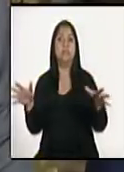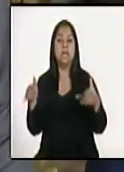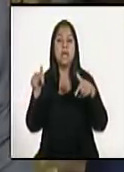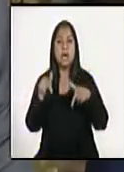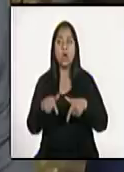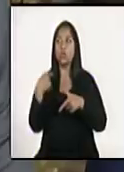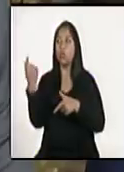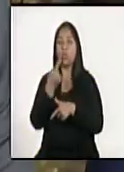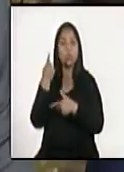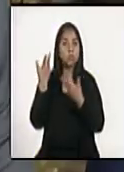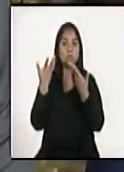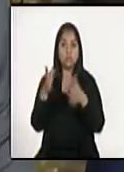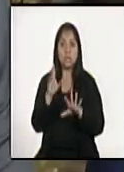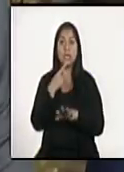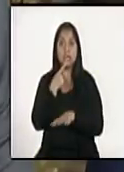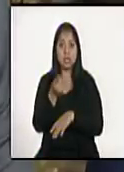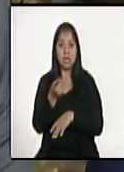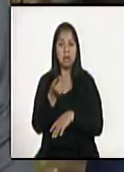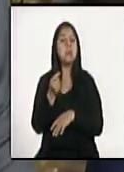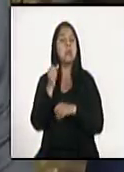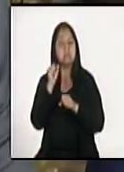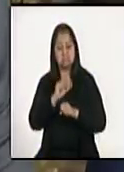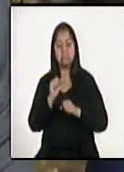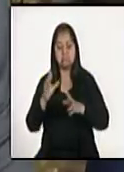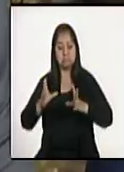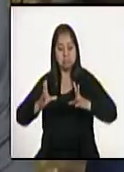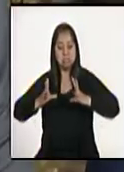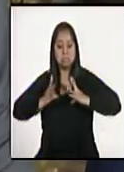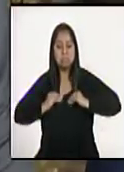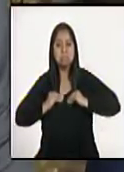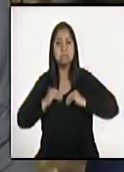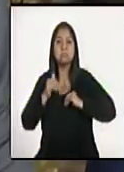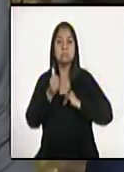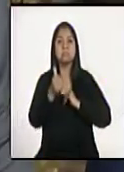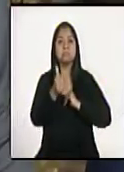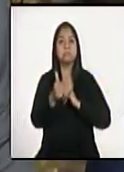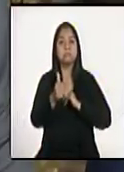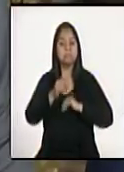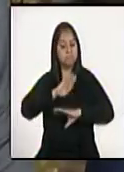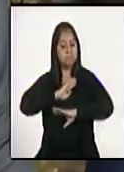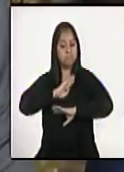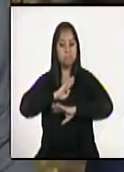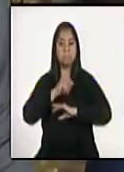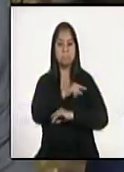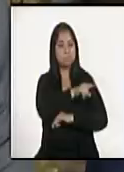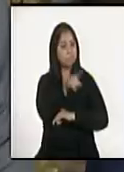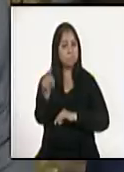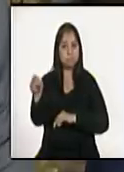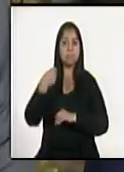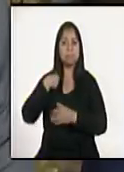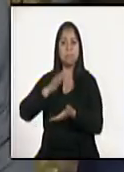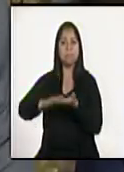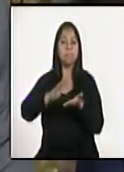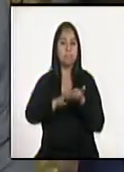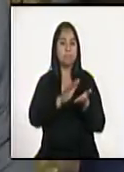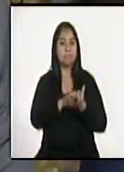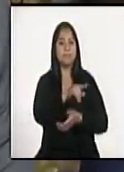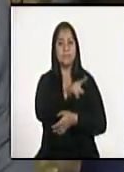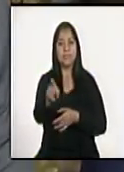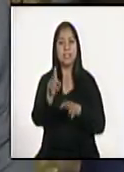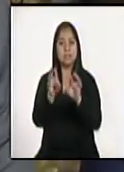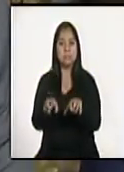manifestado ya que están dispuestos a cubrir esos gastos para la tranquilidad de sus